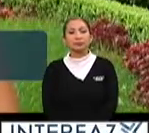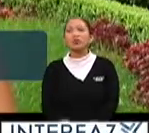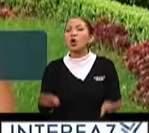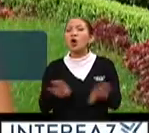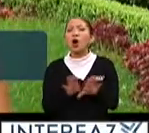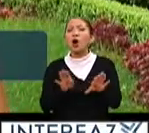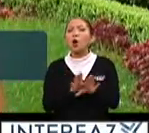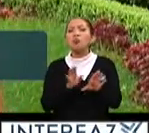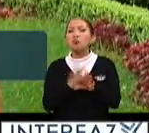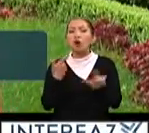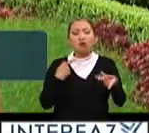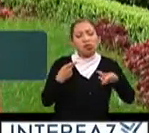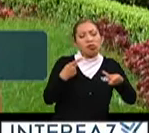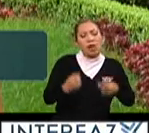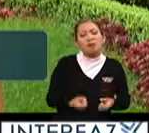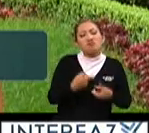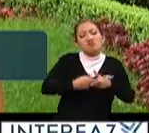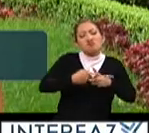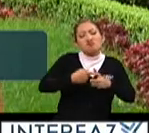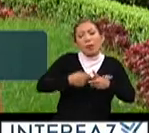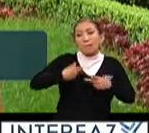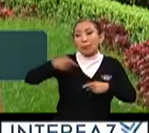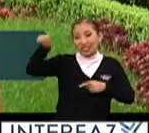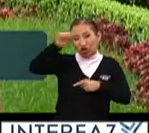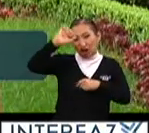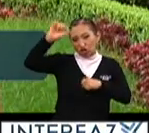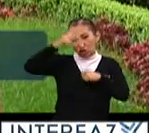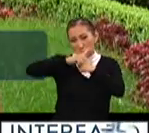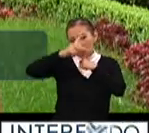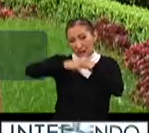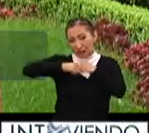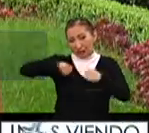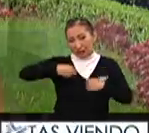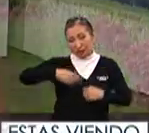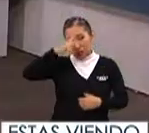¿Cómo será la logística del conteo de votos de los chilangos y dónde se llevará a cabo?